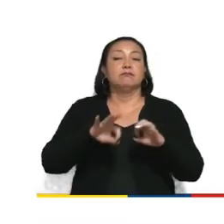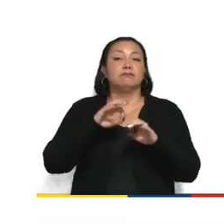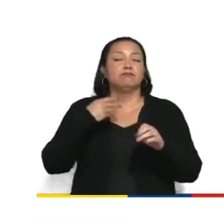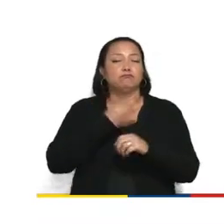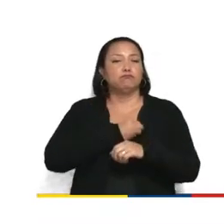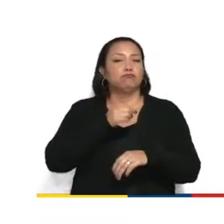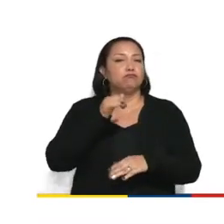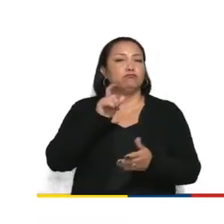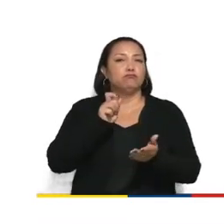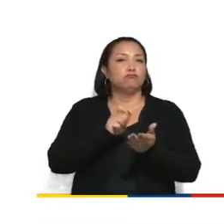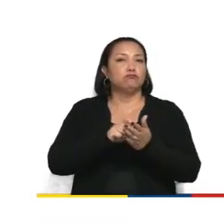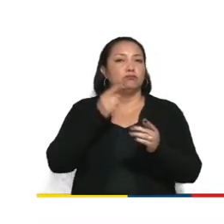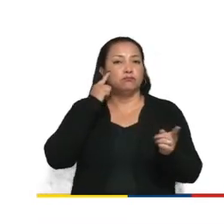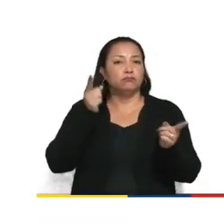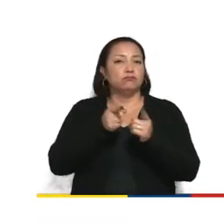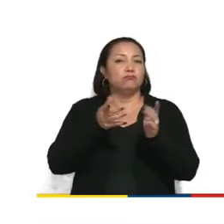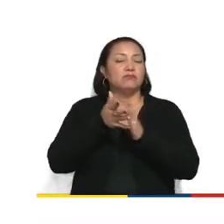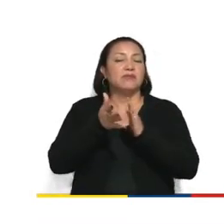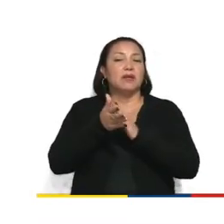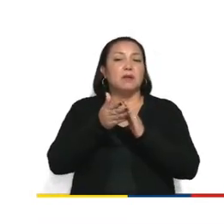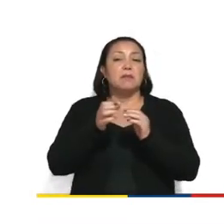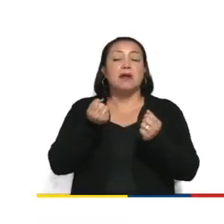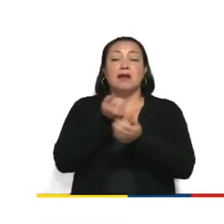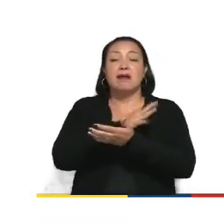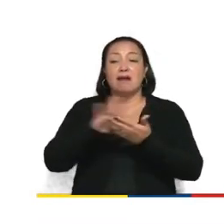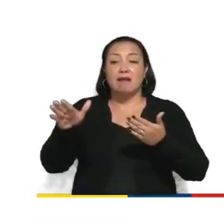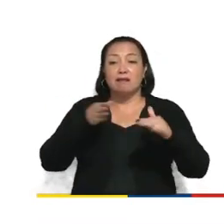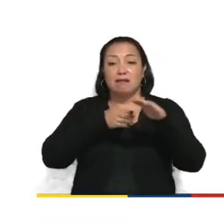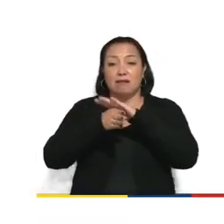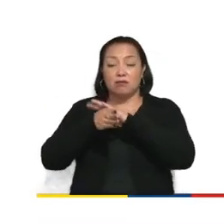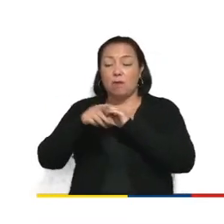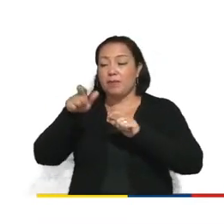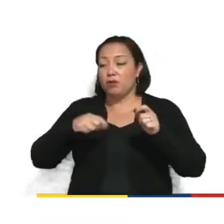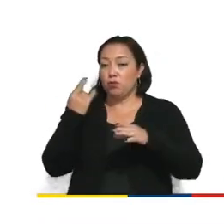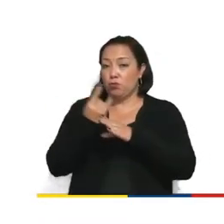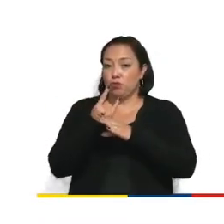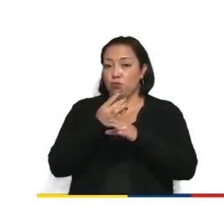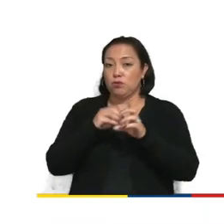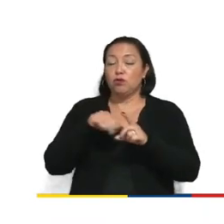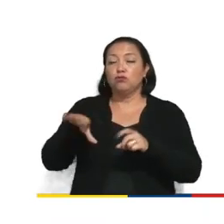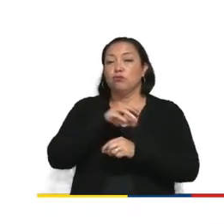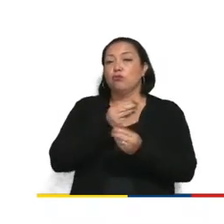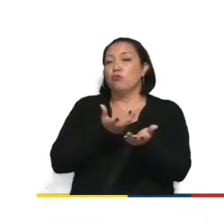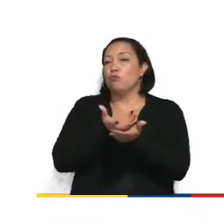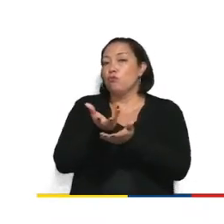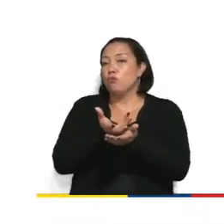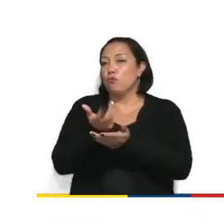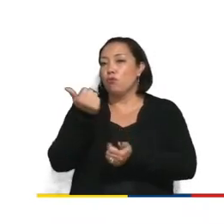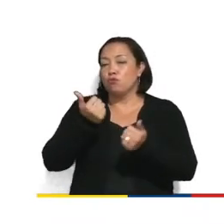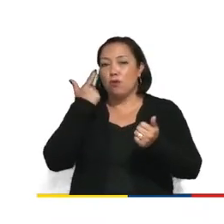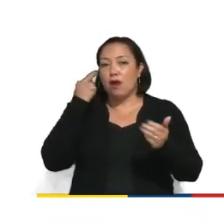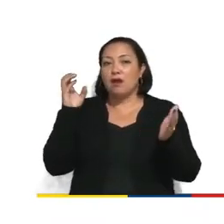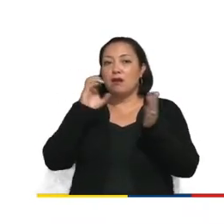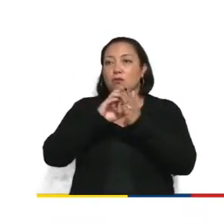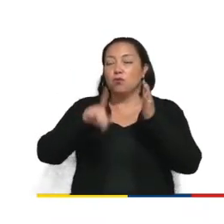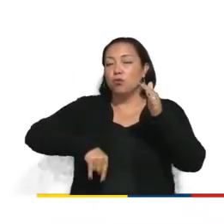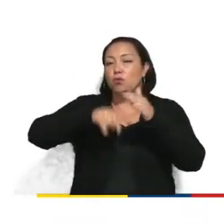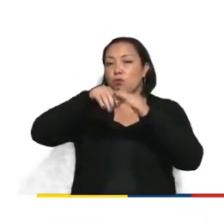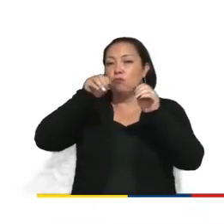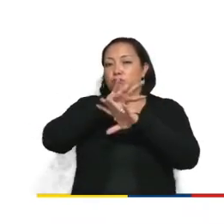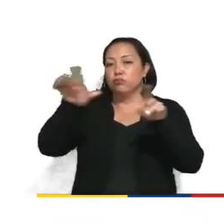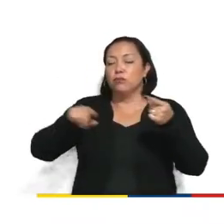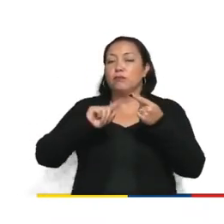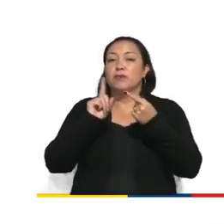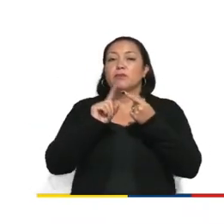los usuarios de Zero Rating, sino para toda la red, todos los usuarios. Algunas de mis recomendaciones están aquí en pantalla. Primero,